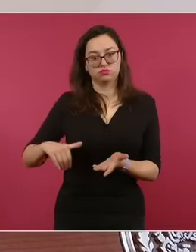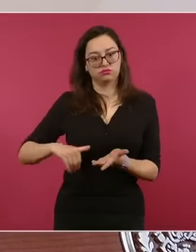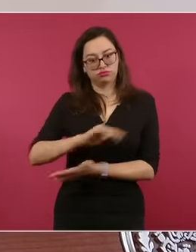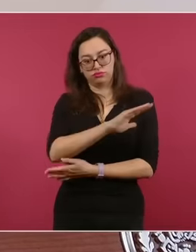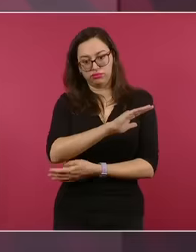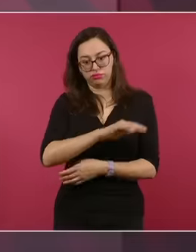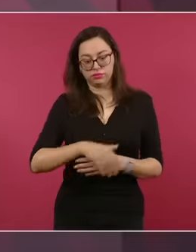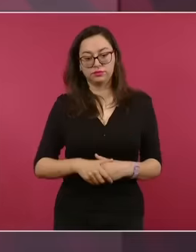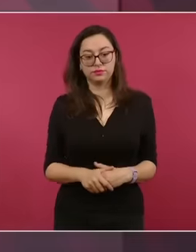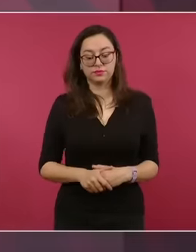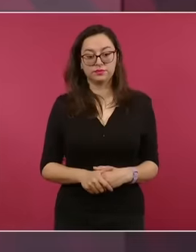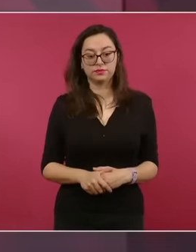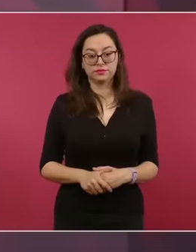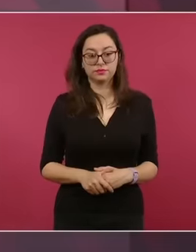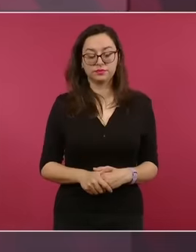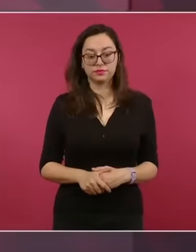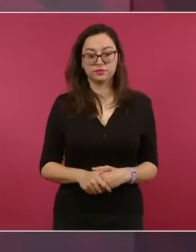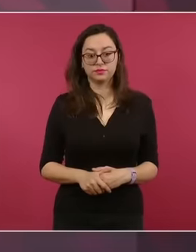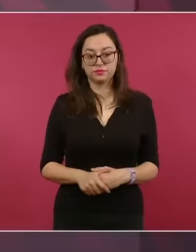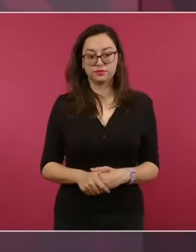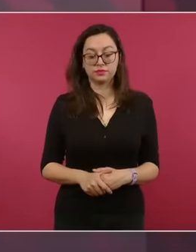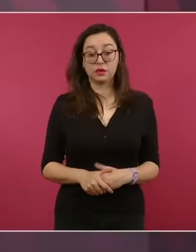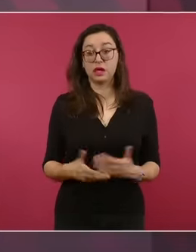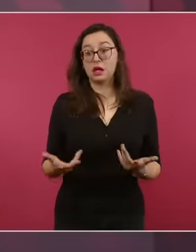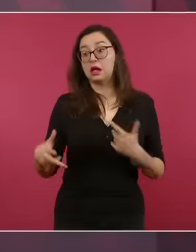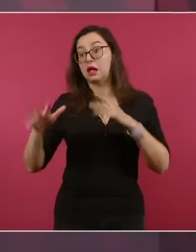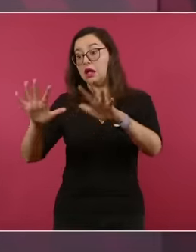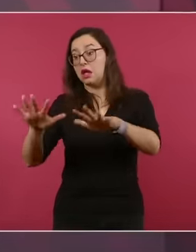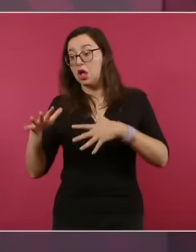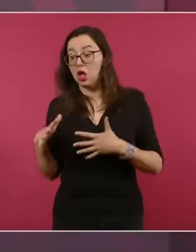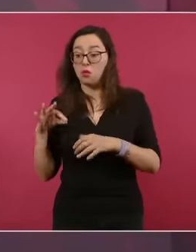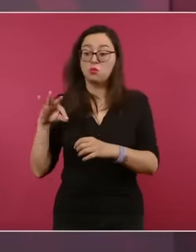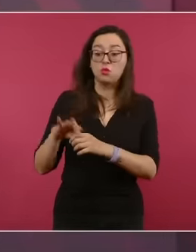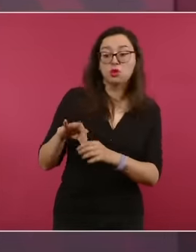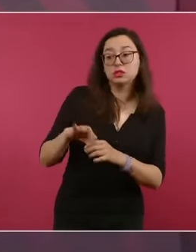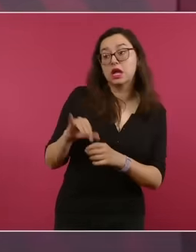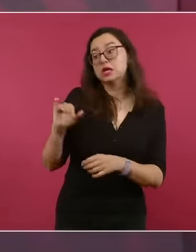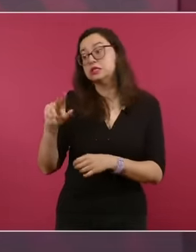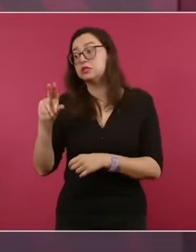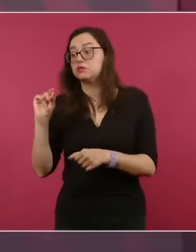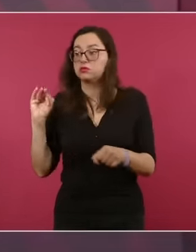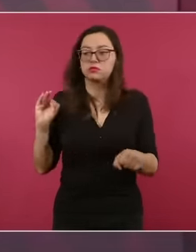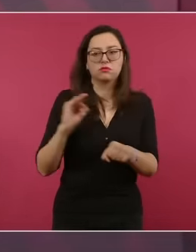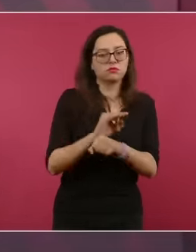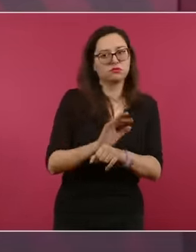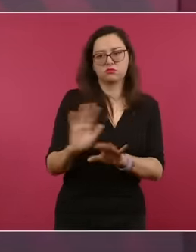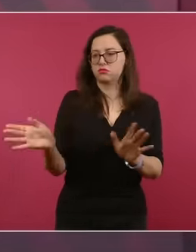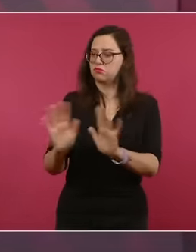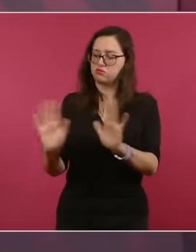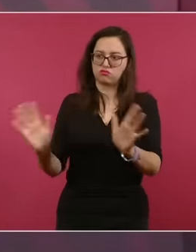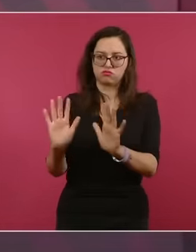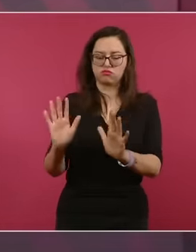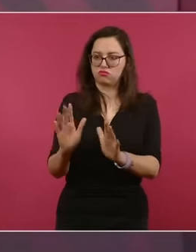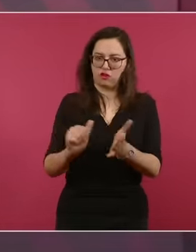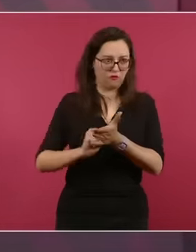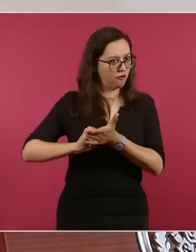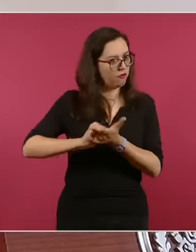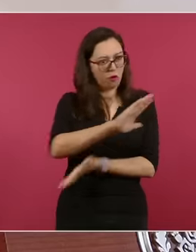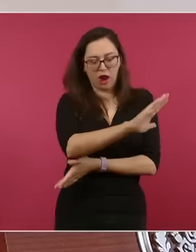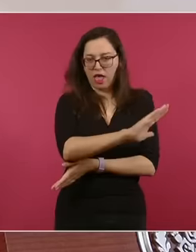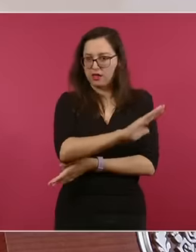o que sea categórico